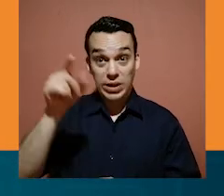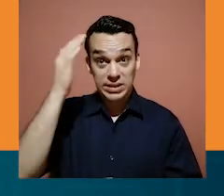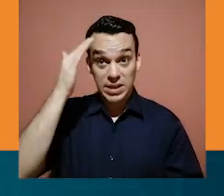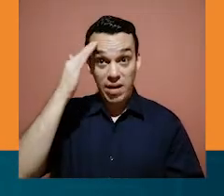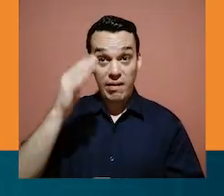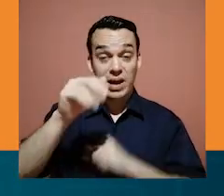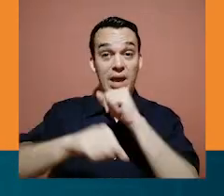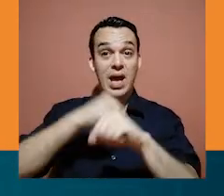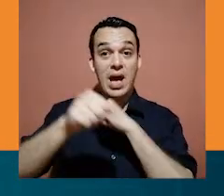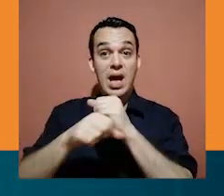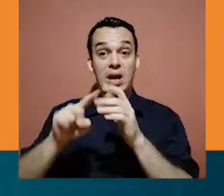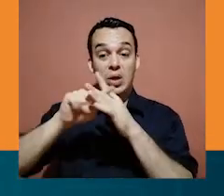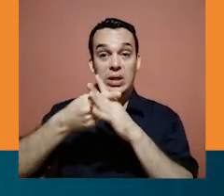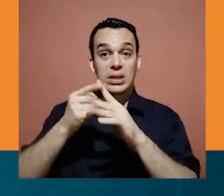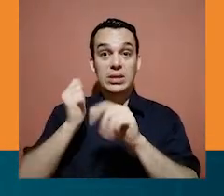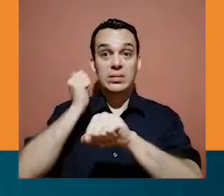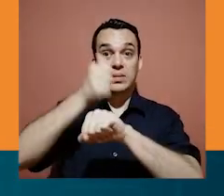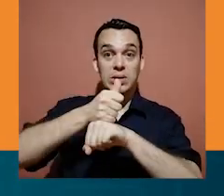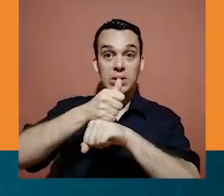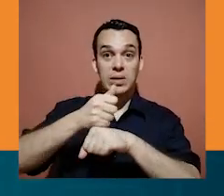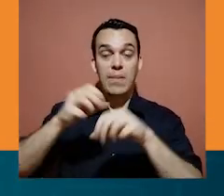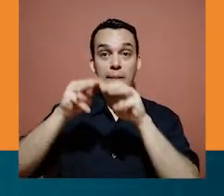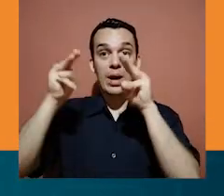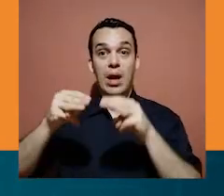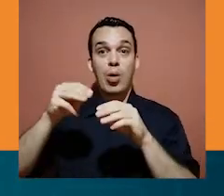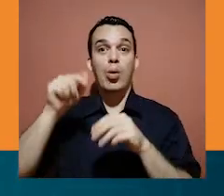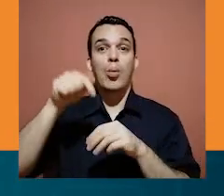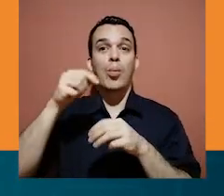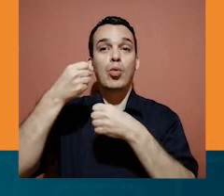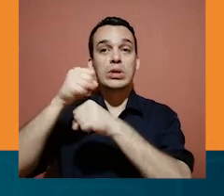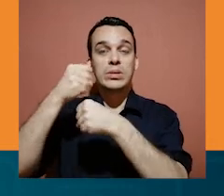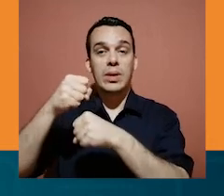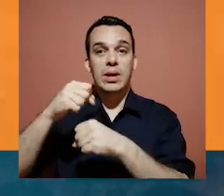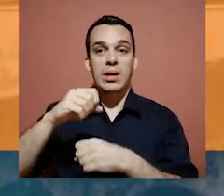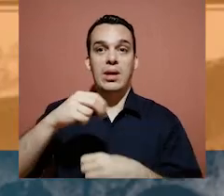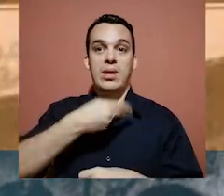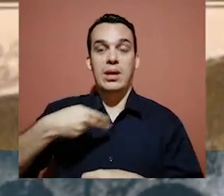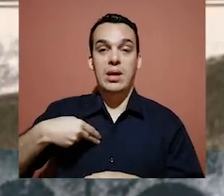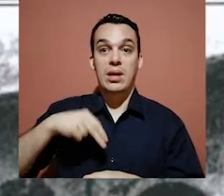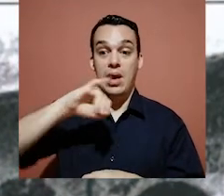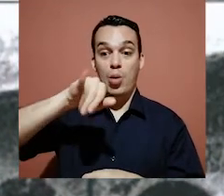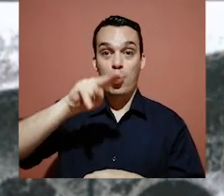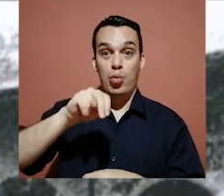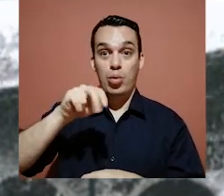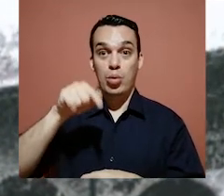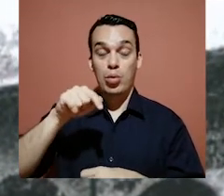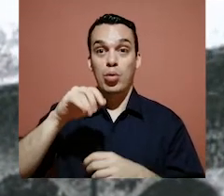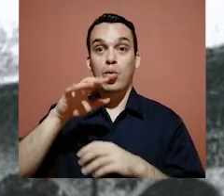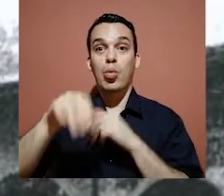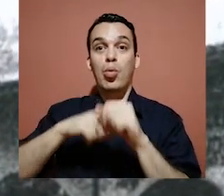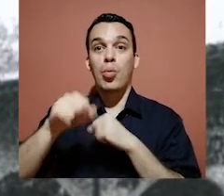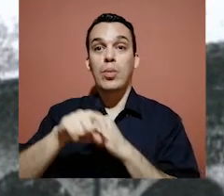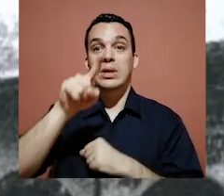¿Sabe usted en qué año fue inaugurado el Mercado Municipal de Heredia? Este mes de junio, el Mercado Municipal de